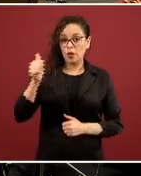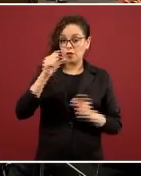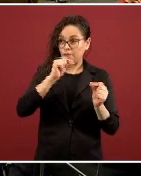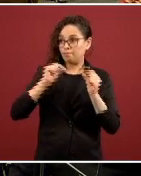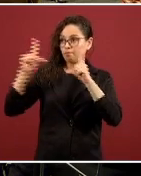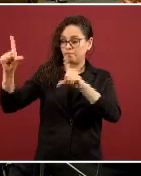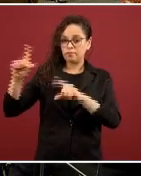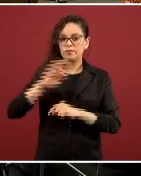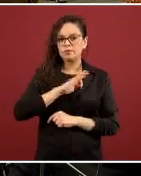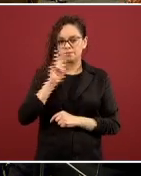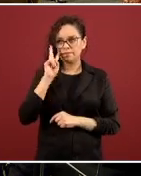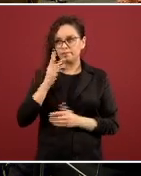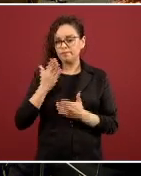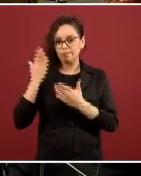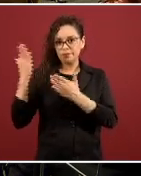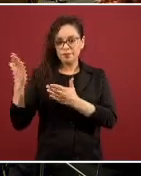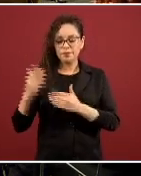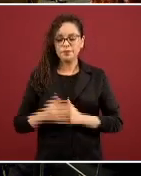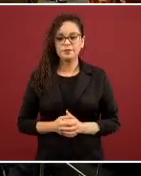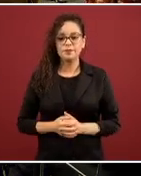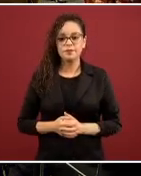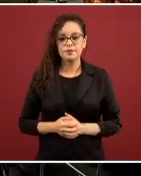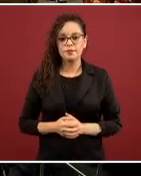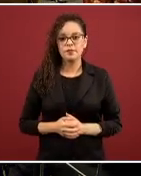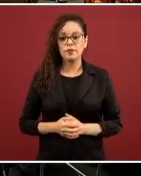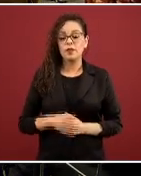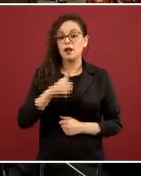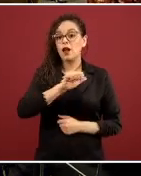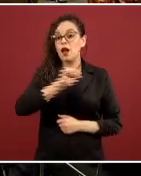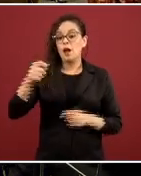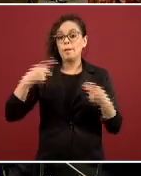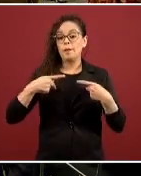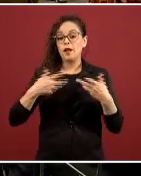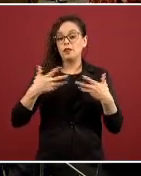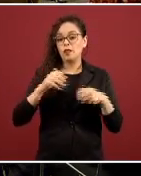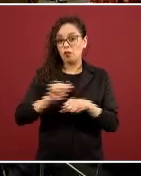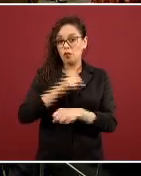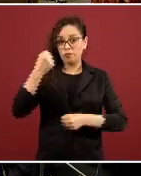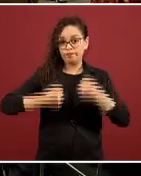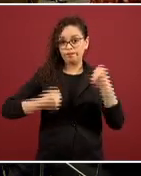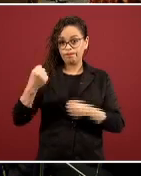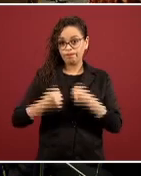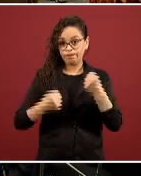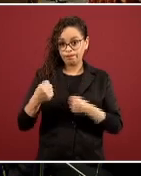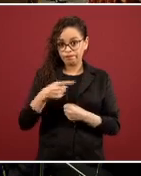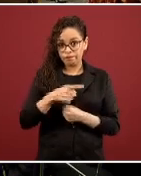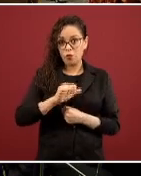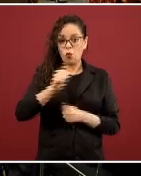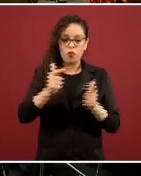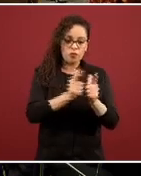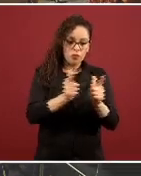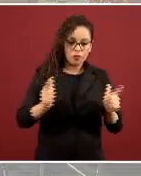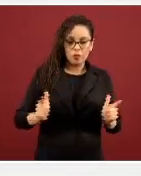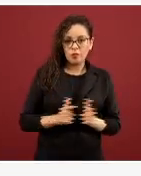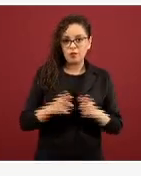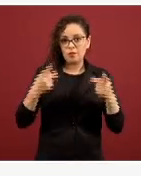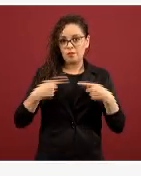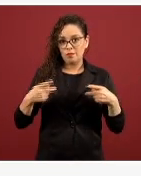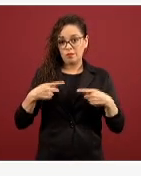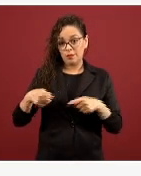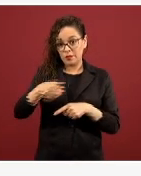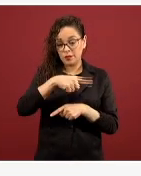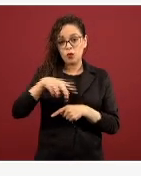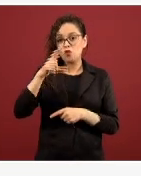el tránsito vehicular. Estos son otro grupo de ciudadanas y ciudadanos que no usan transporte